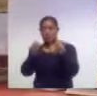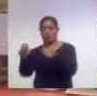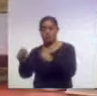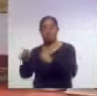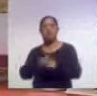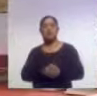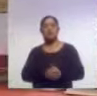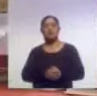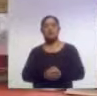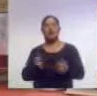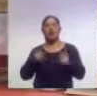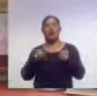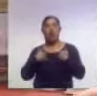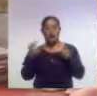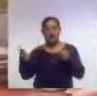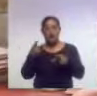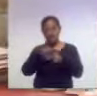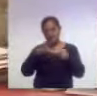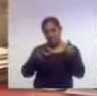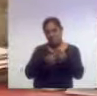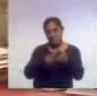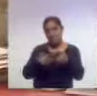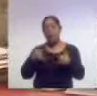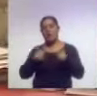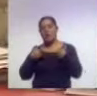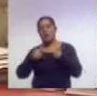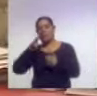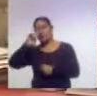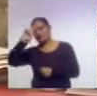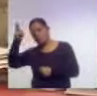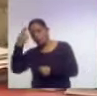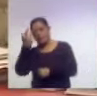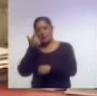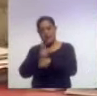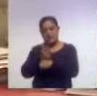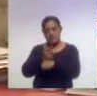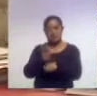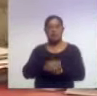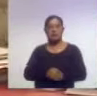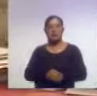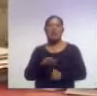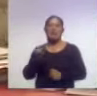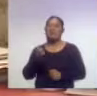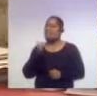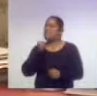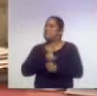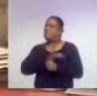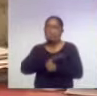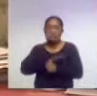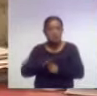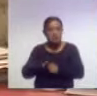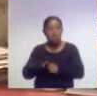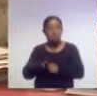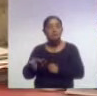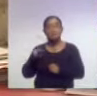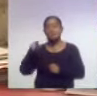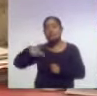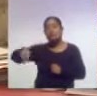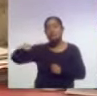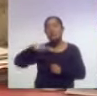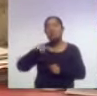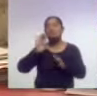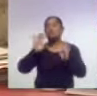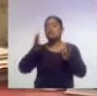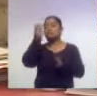bachilleros y jóvenes de licenciatura, que bueno, era imposible porque ellos ya presentaron